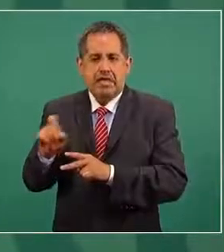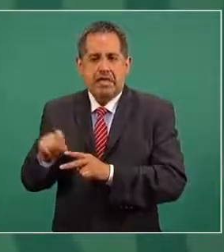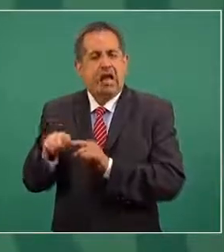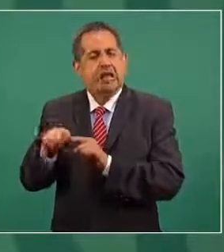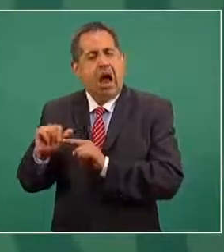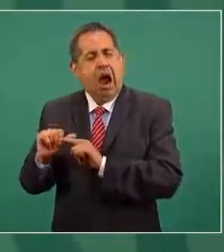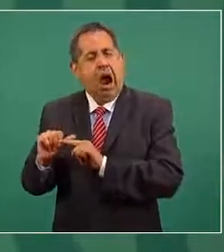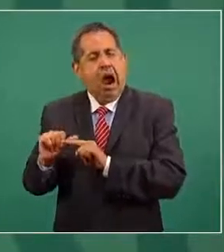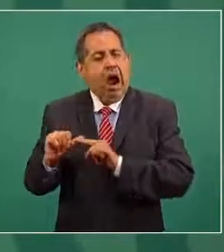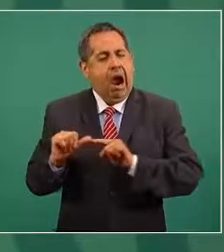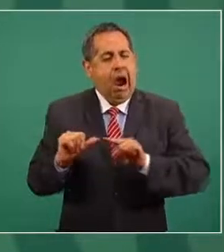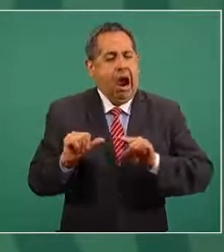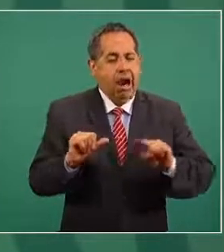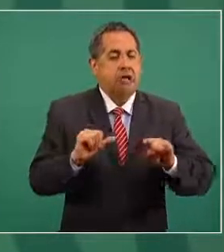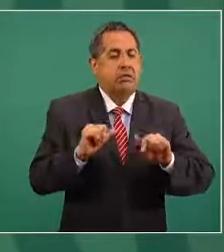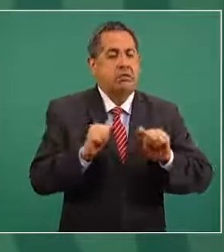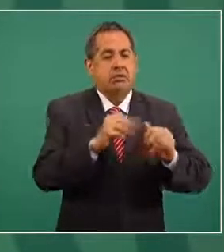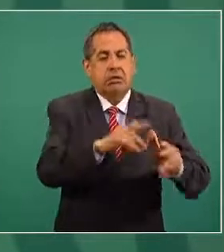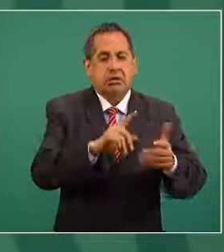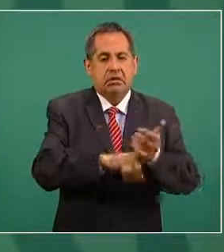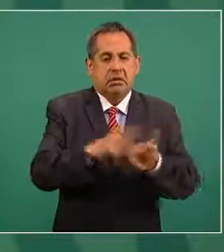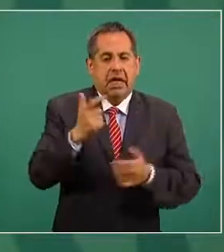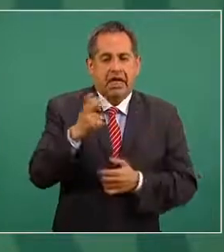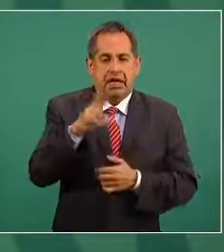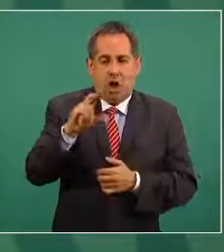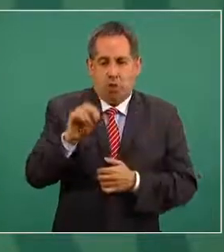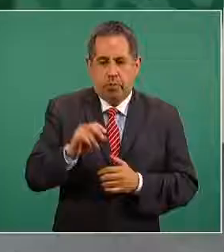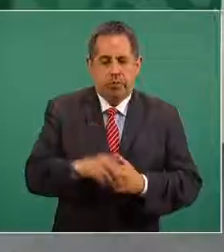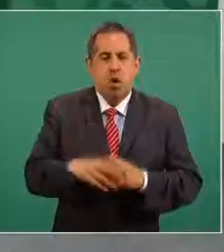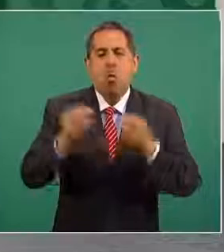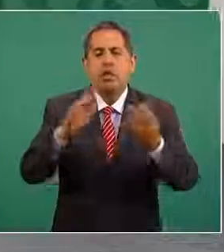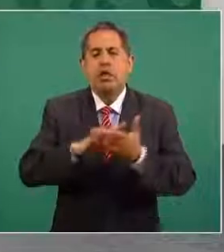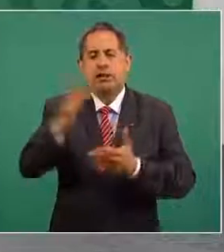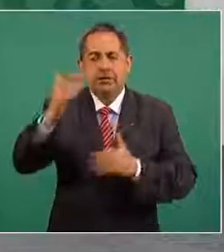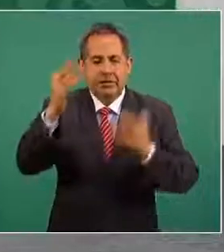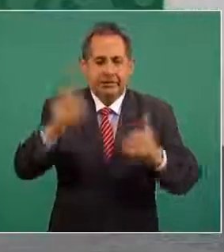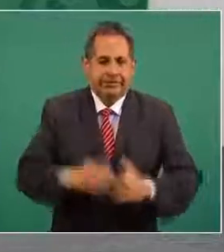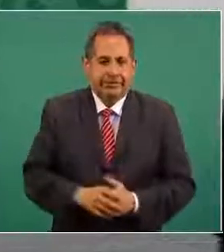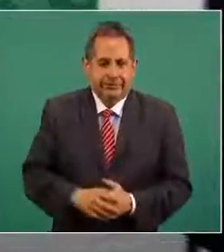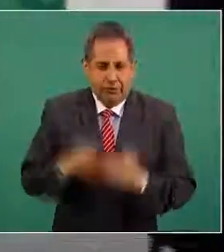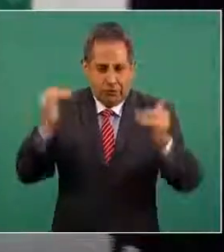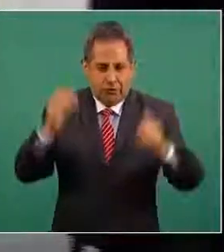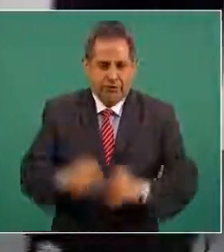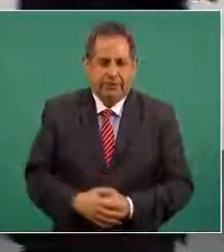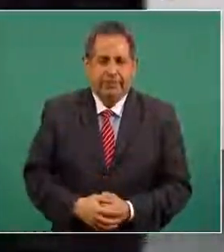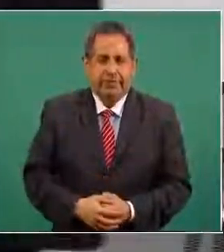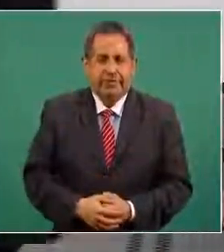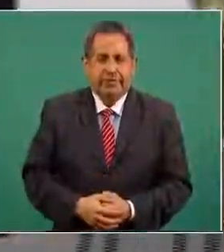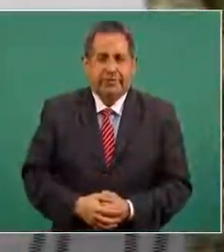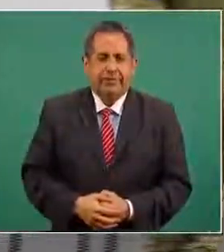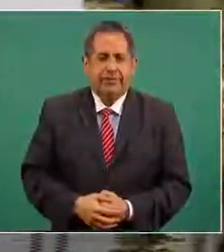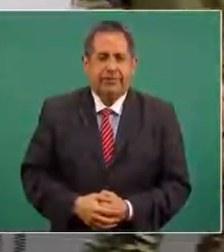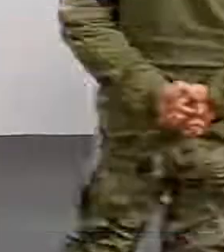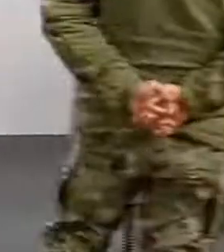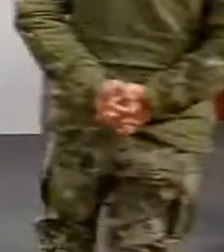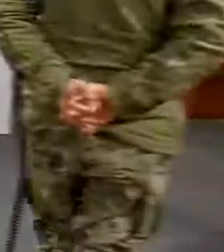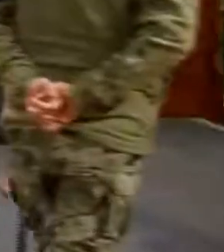y nos vamos hacia Guerrero muchas gracias adiós gracias gracias gracias Gracias.